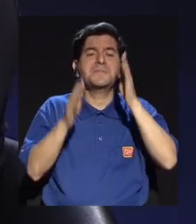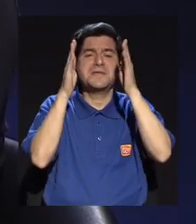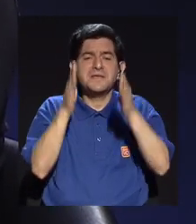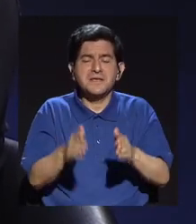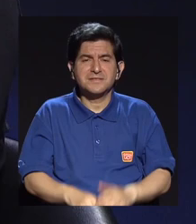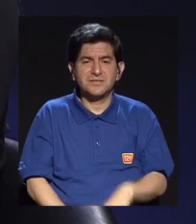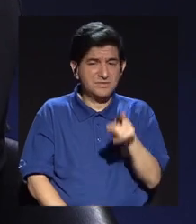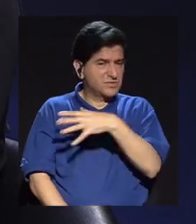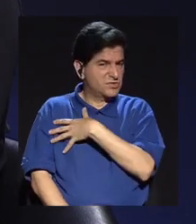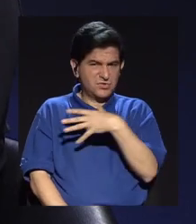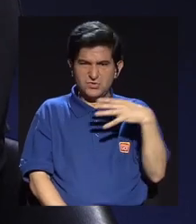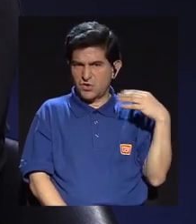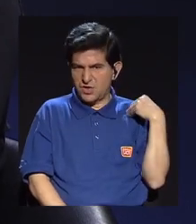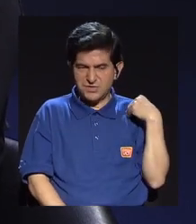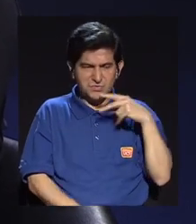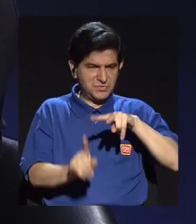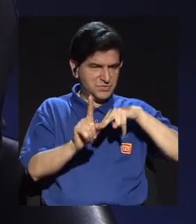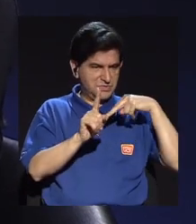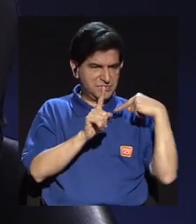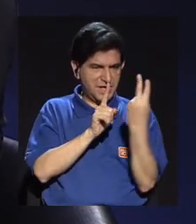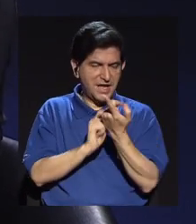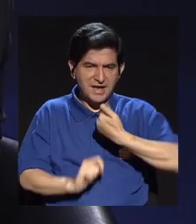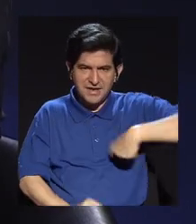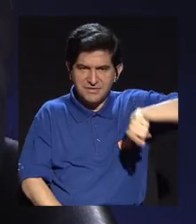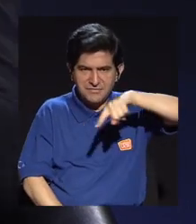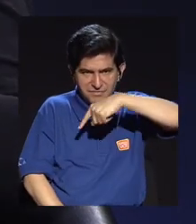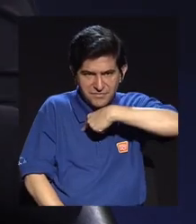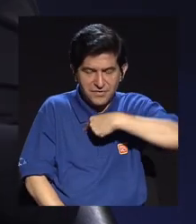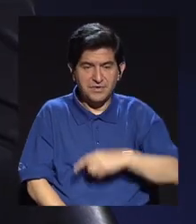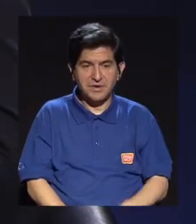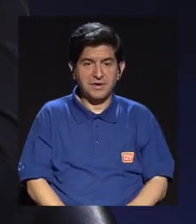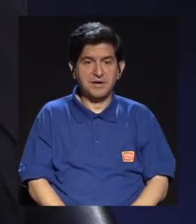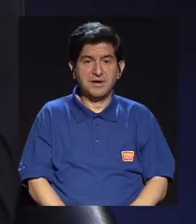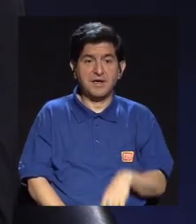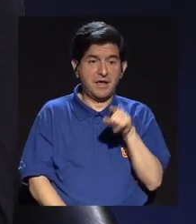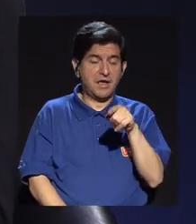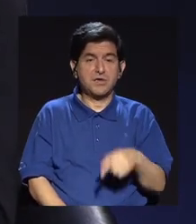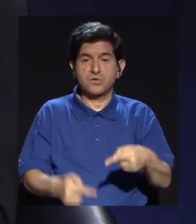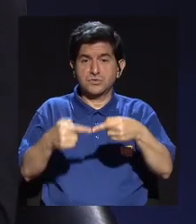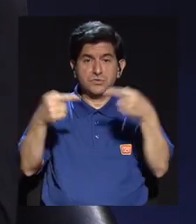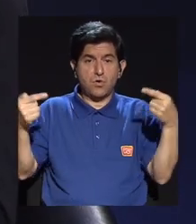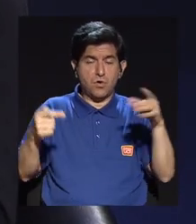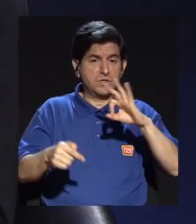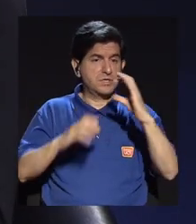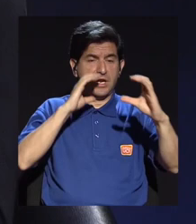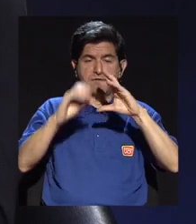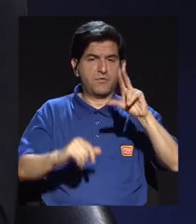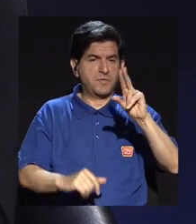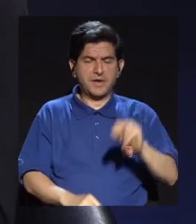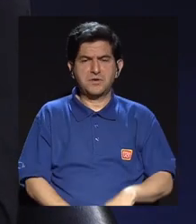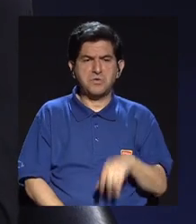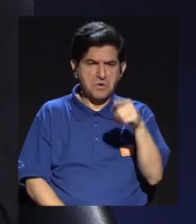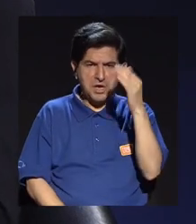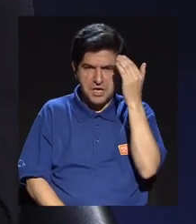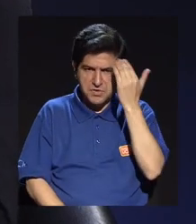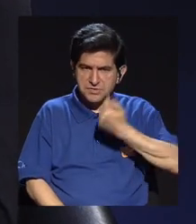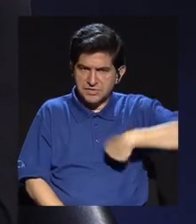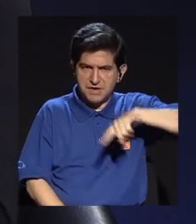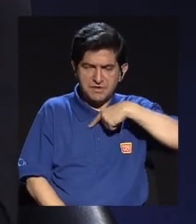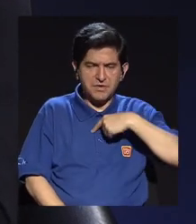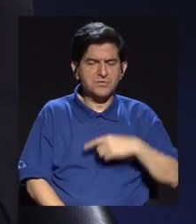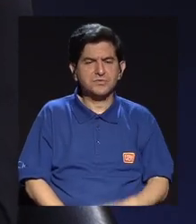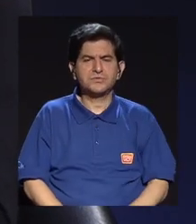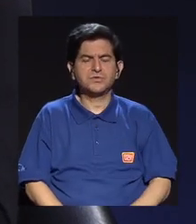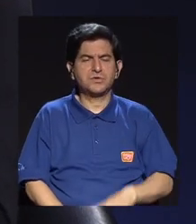gustado los enfoques que hemos dado y no se vienen contra el medio porque saben que de una u otra manera hemos ido construyendo a través de estos